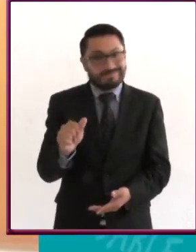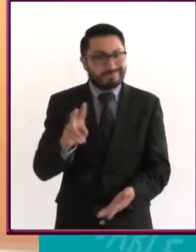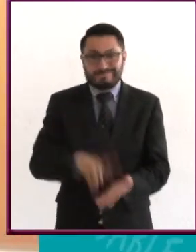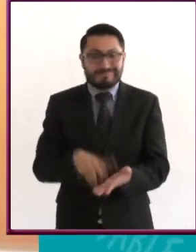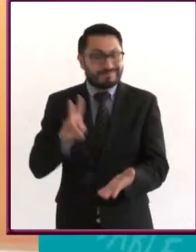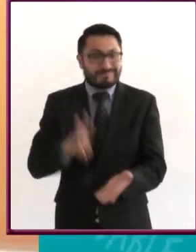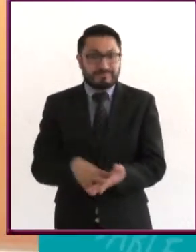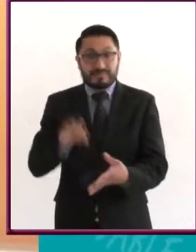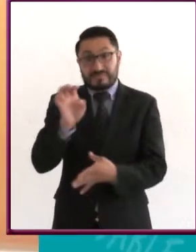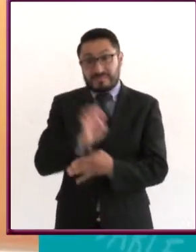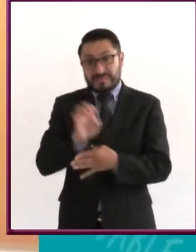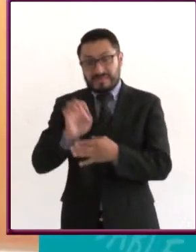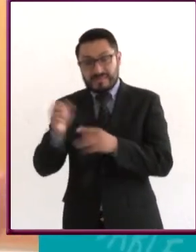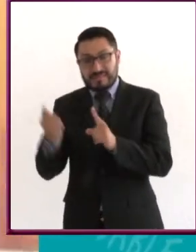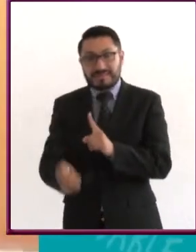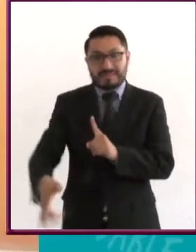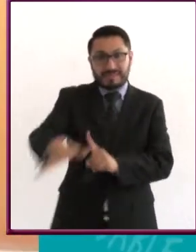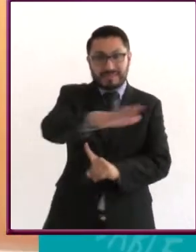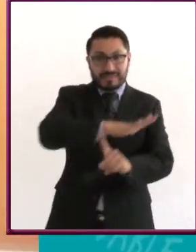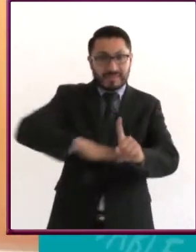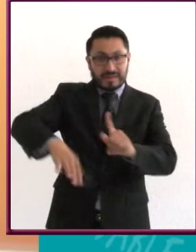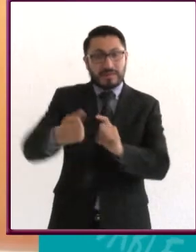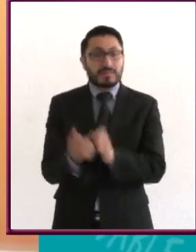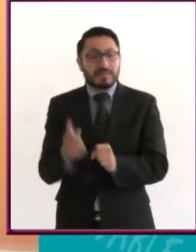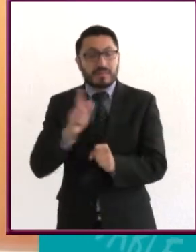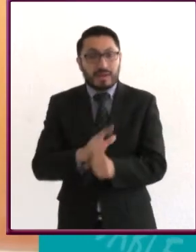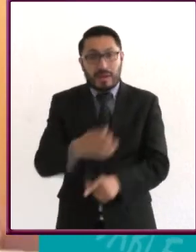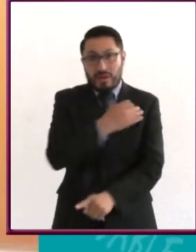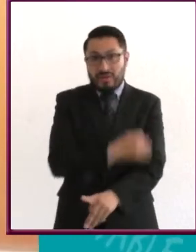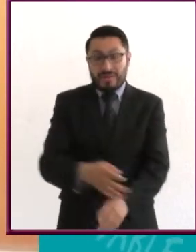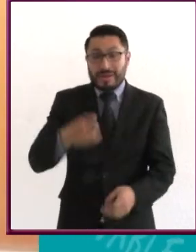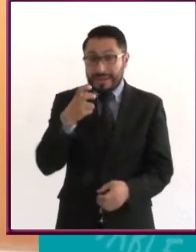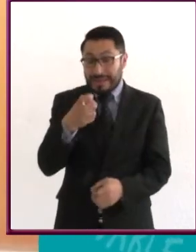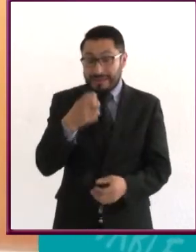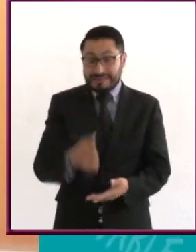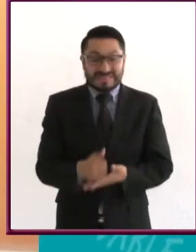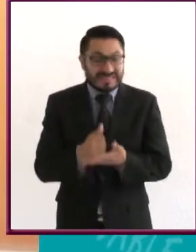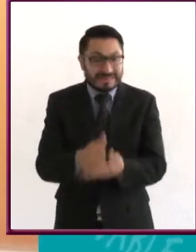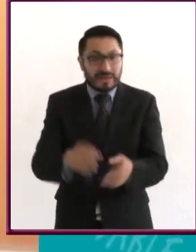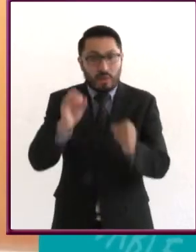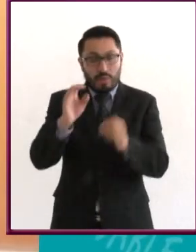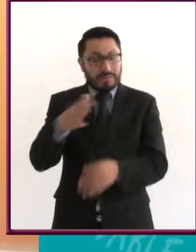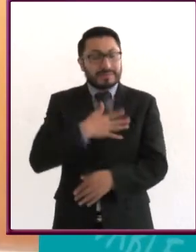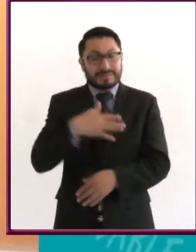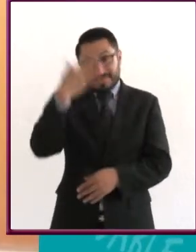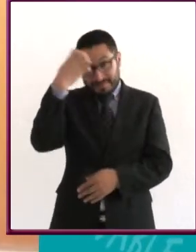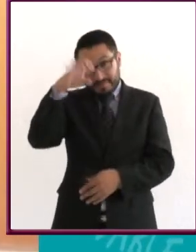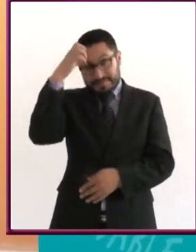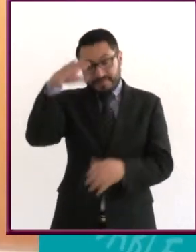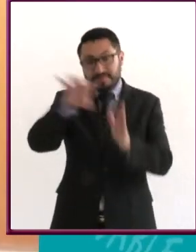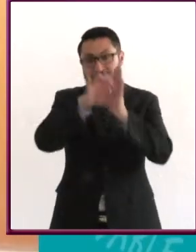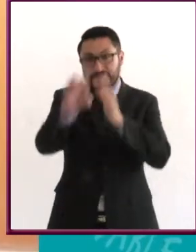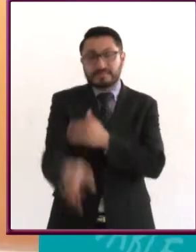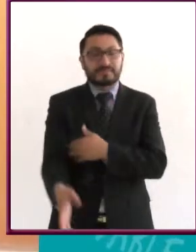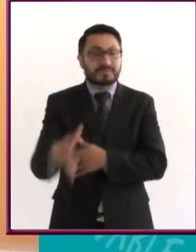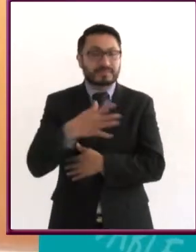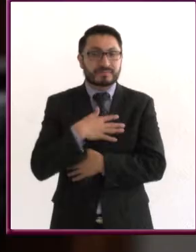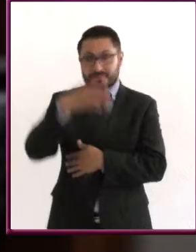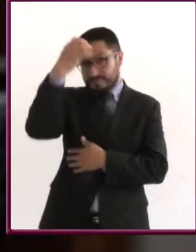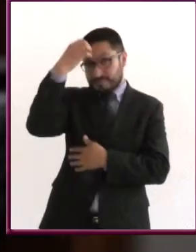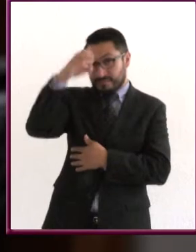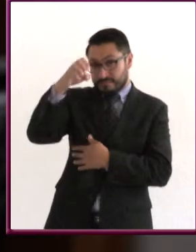sociedad y la familia pueden influir en eso y también mis experiencias propias. Si yo vivo una experiencia